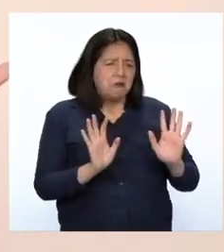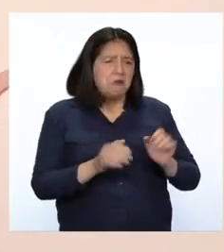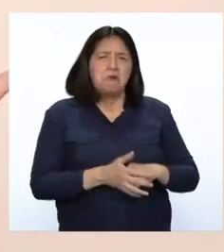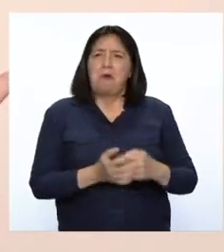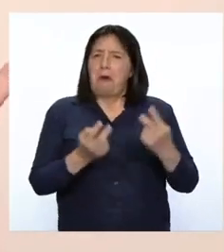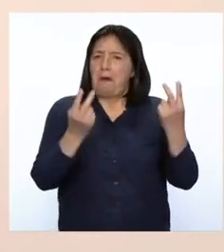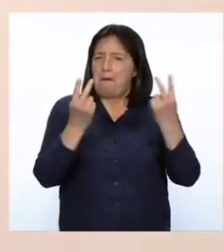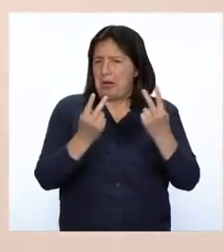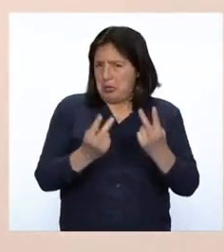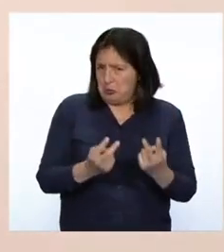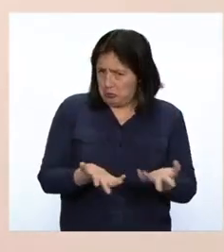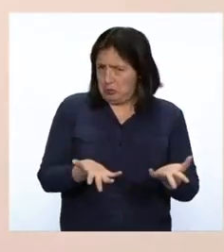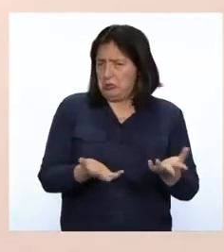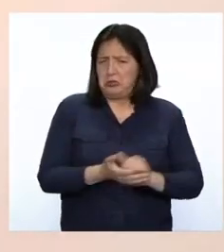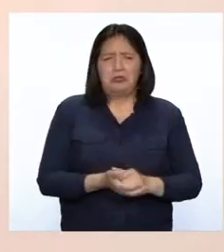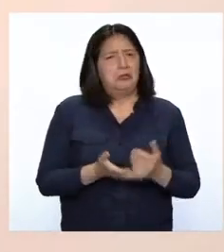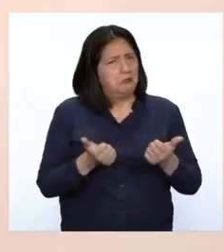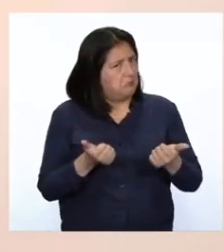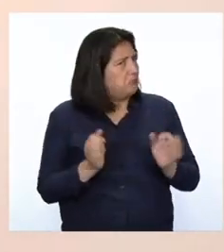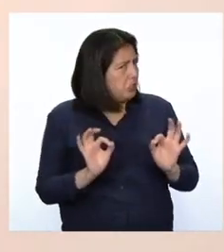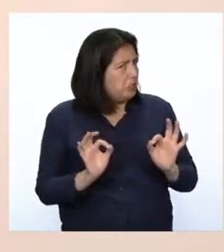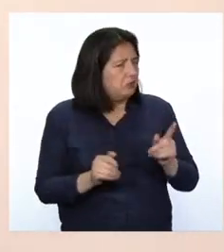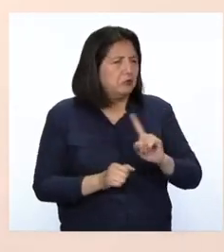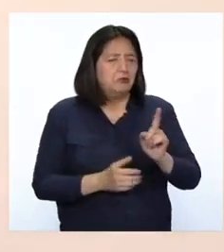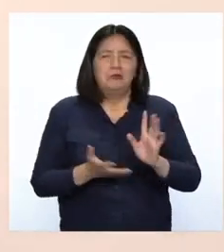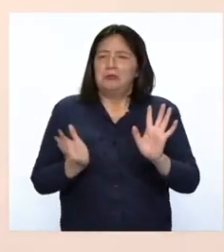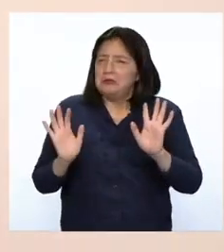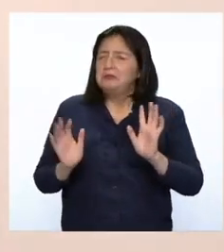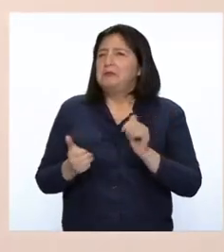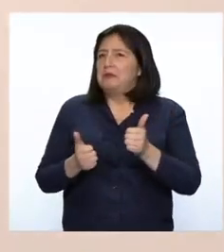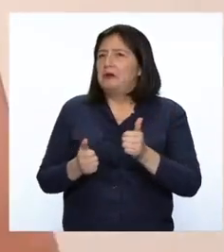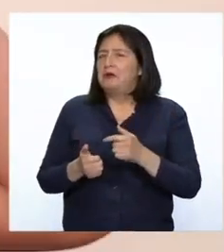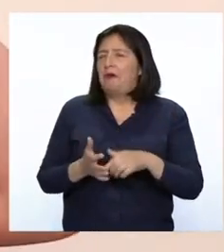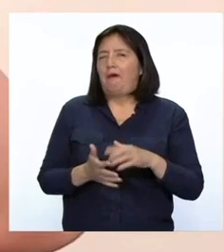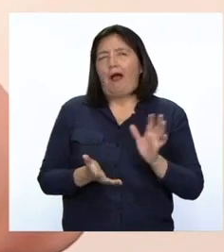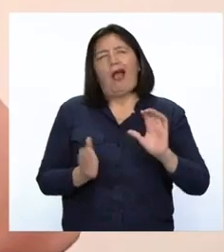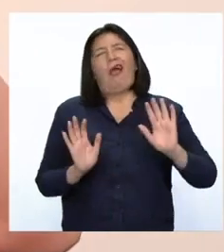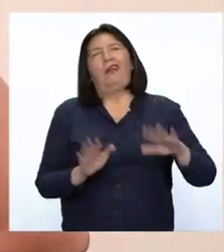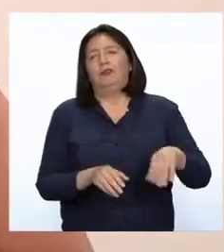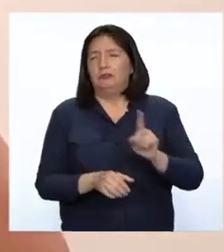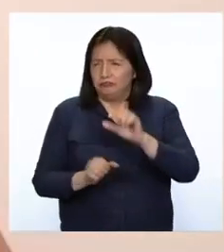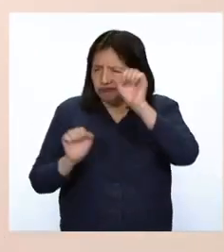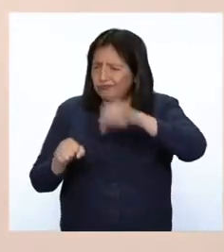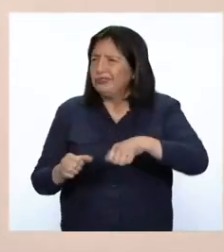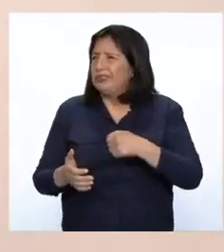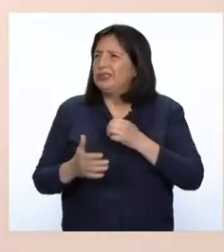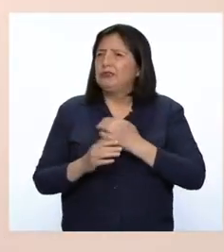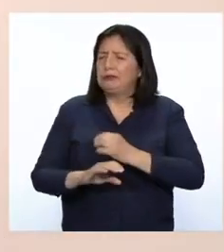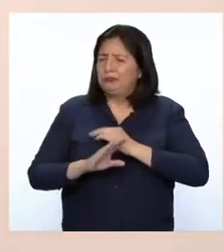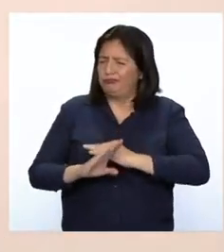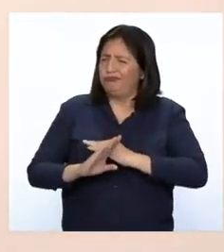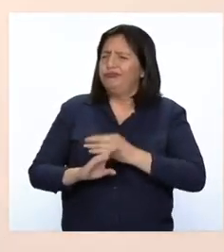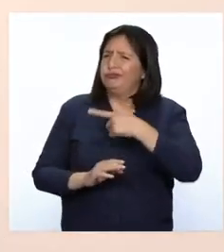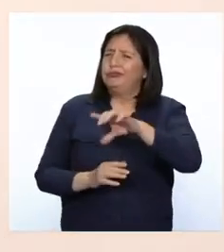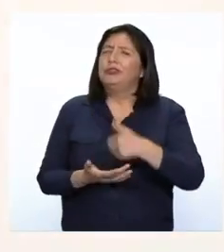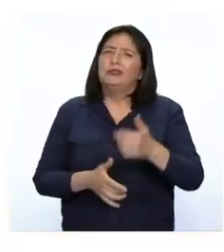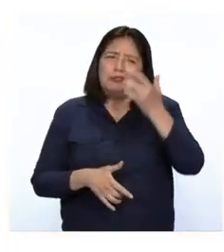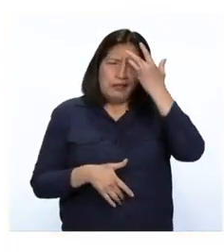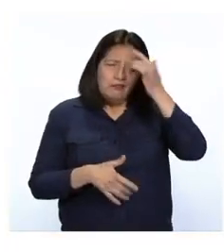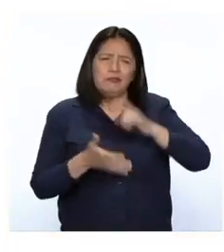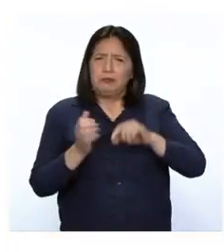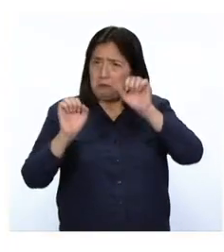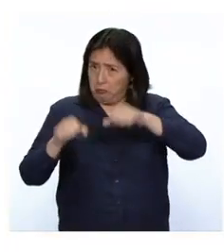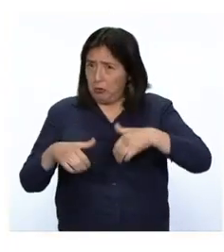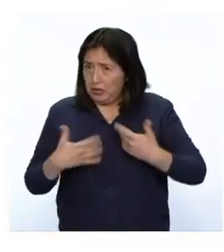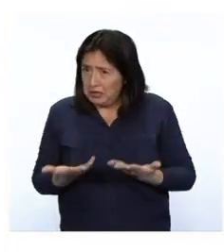verduritas al día no están de más. Así que, chicos, vamos a luchar juntos contra la anemia. ¿Podremos hacerlo?